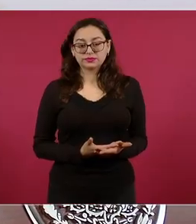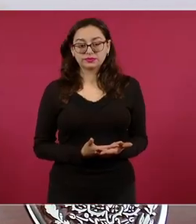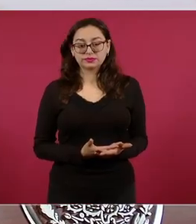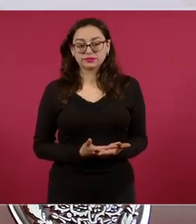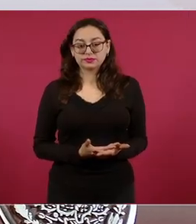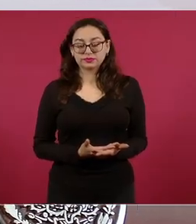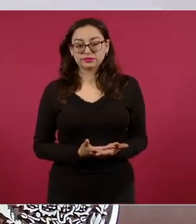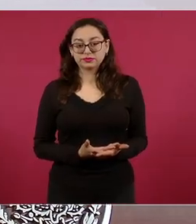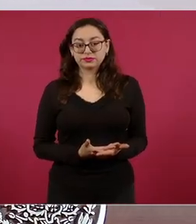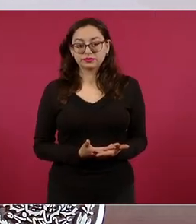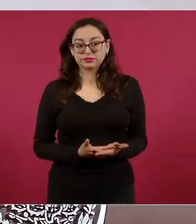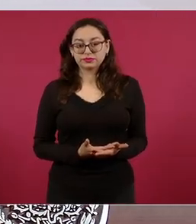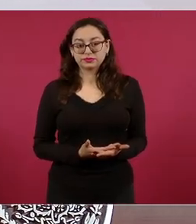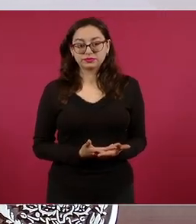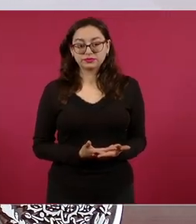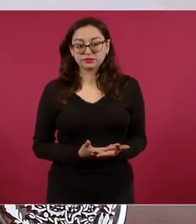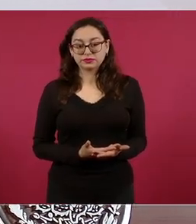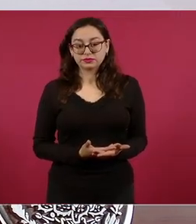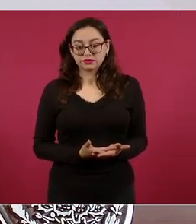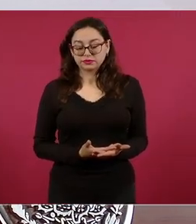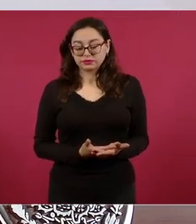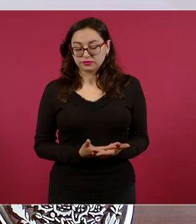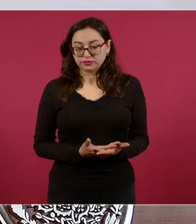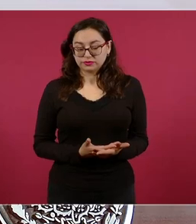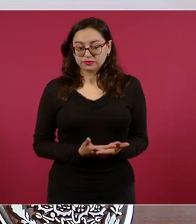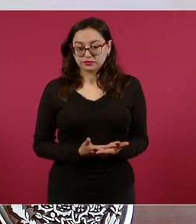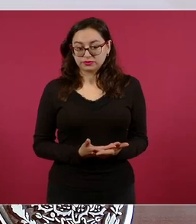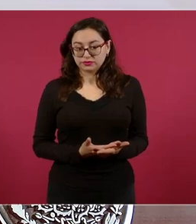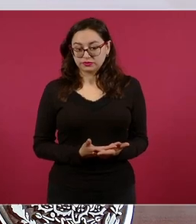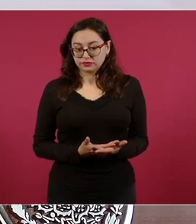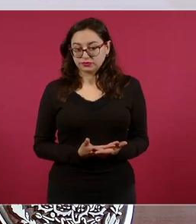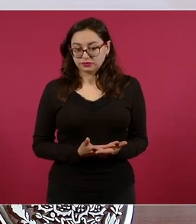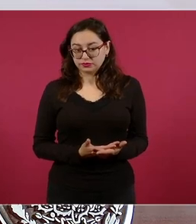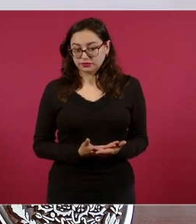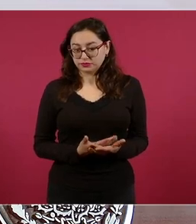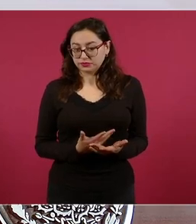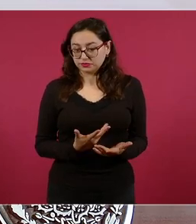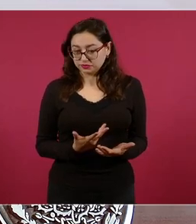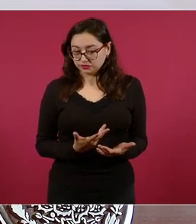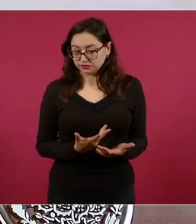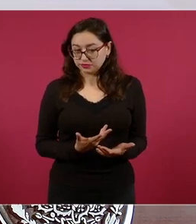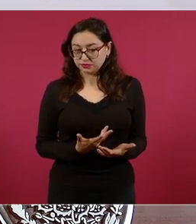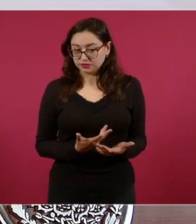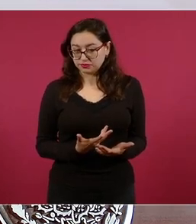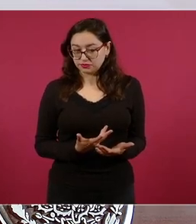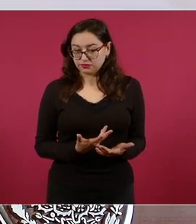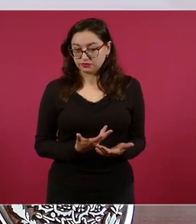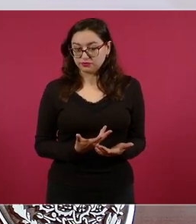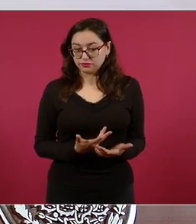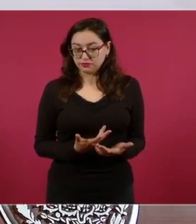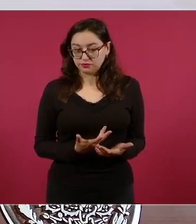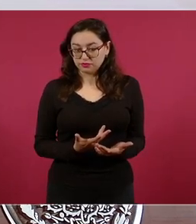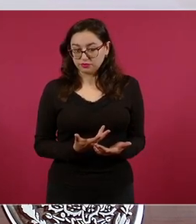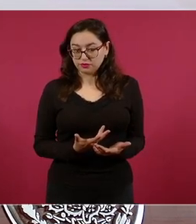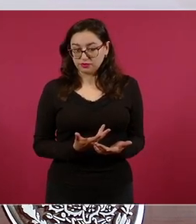de que había obtenido